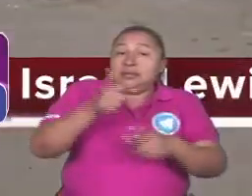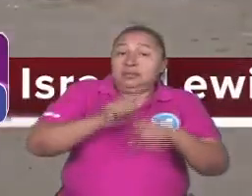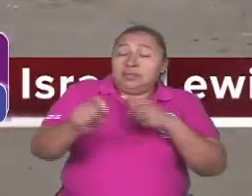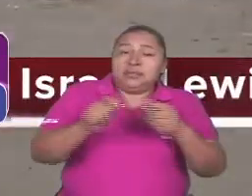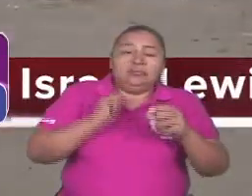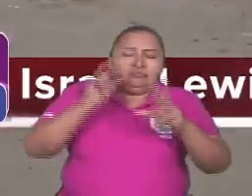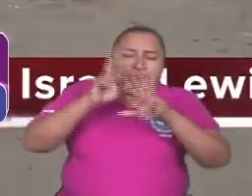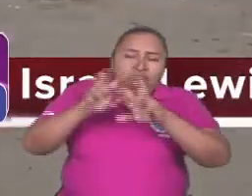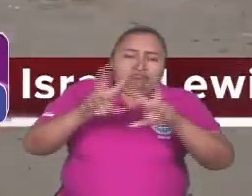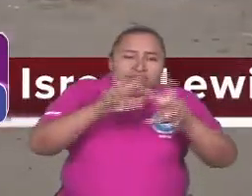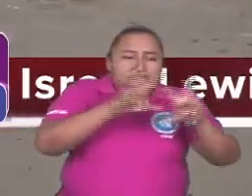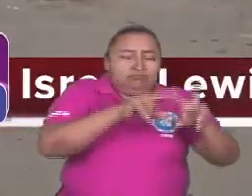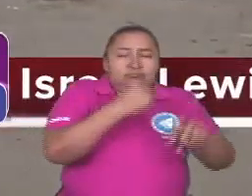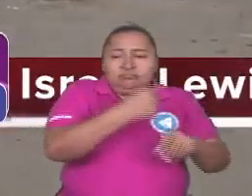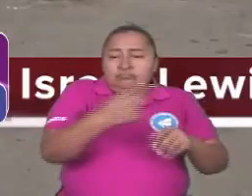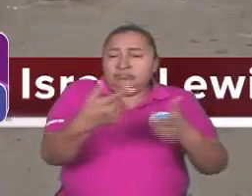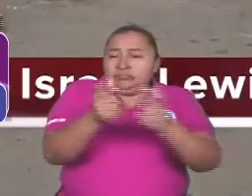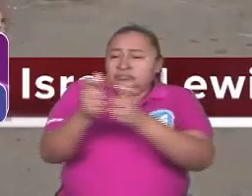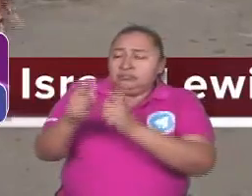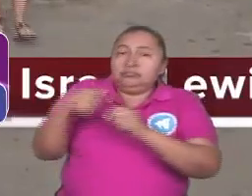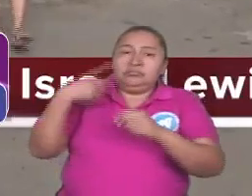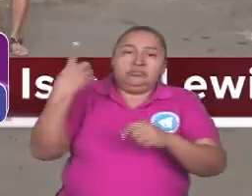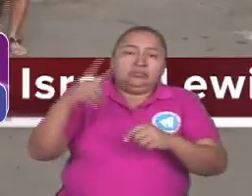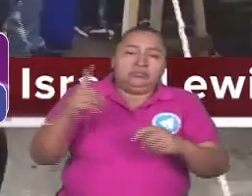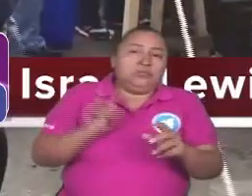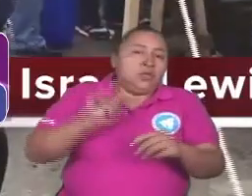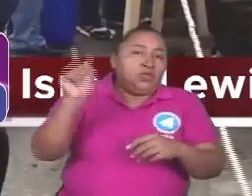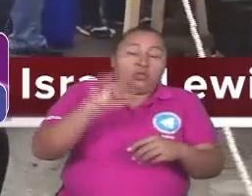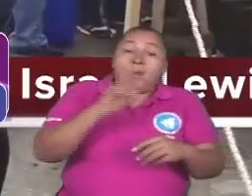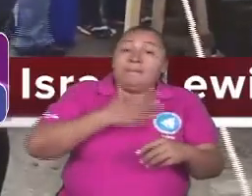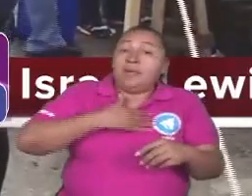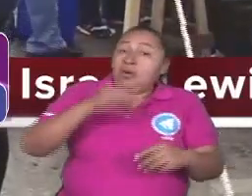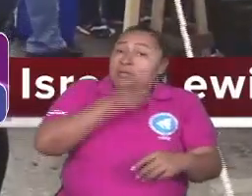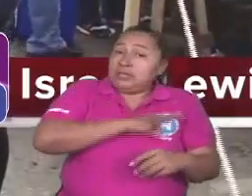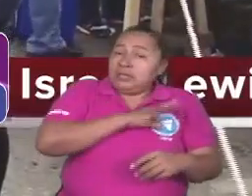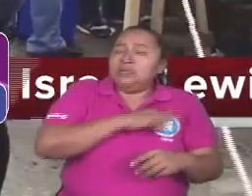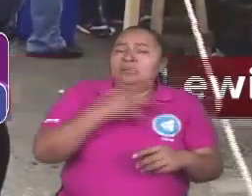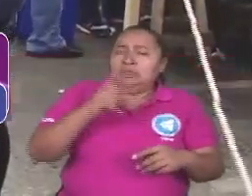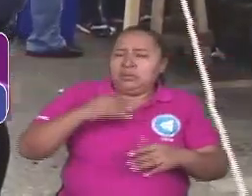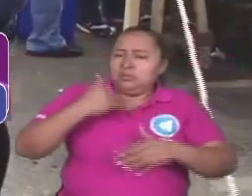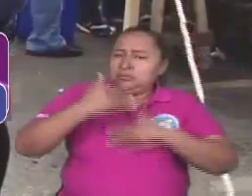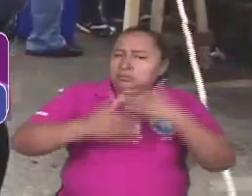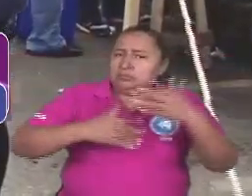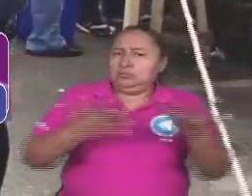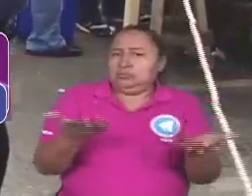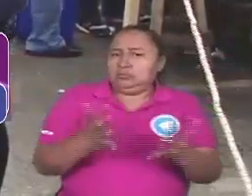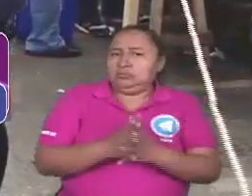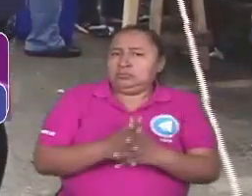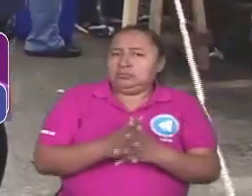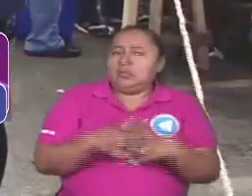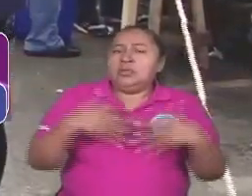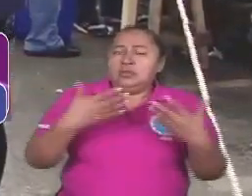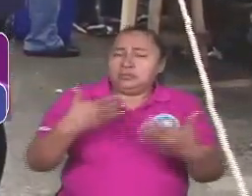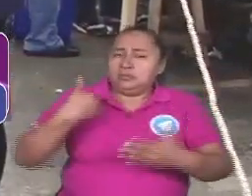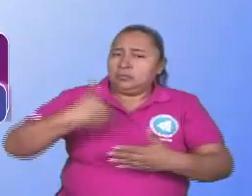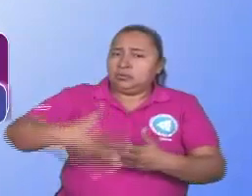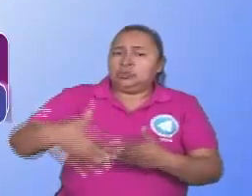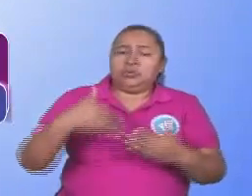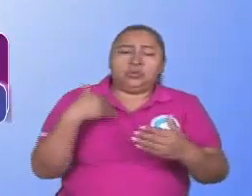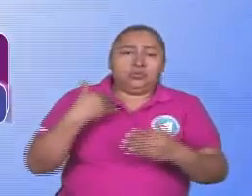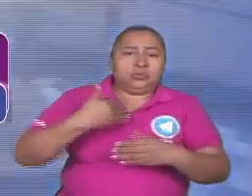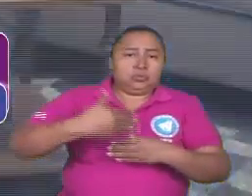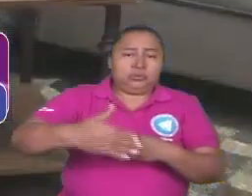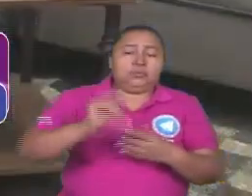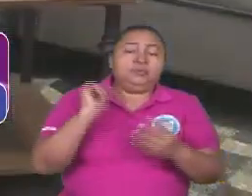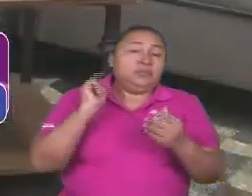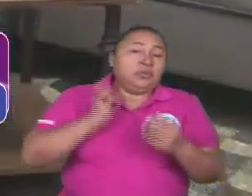todos los sectores de derechos. No son los mejores salarios, pero hemos ido avanzando. Además, es un proceso continuo, es decir. Sí,